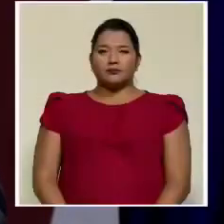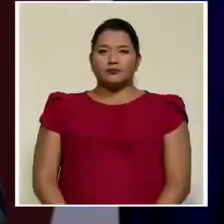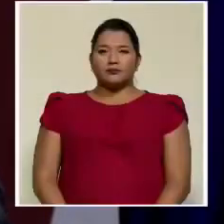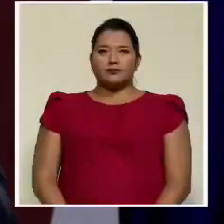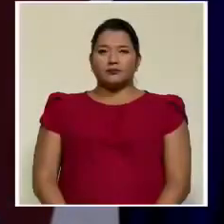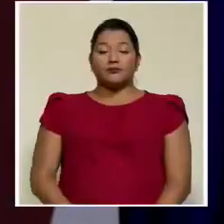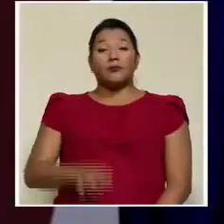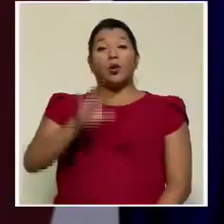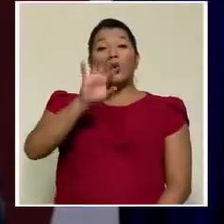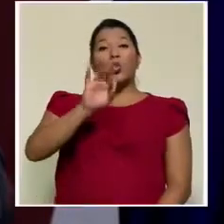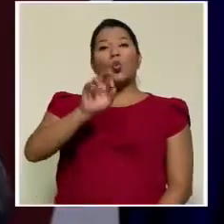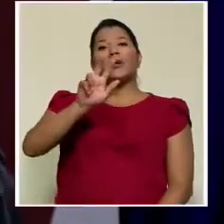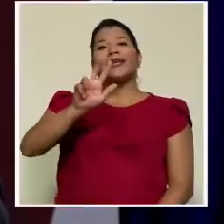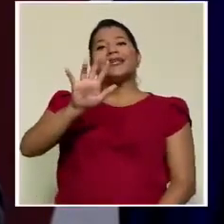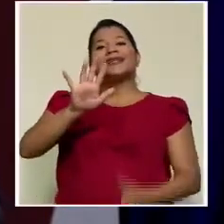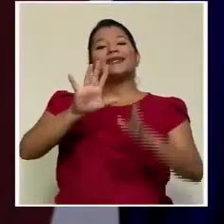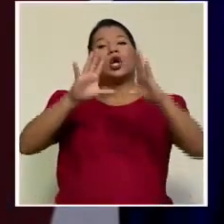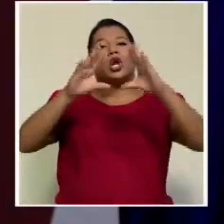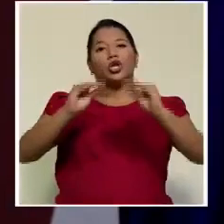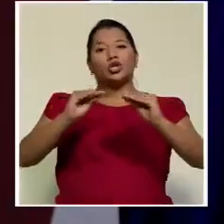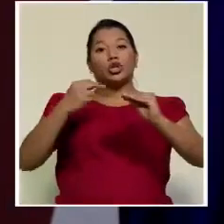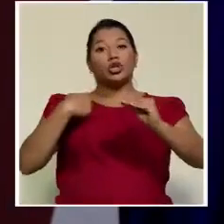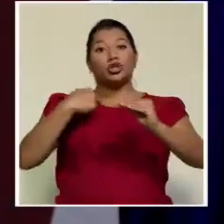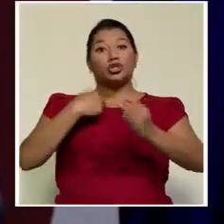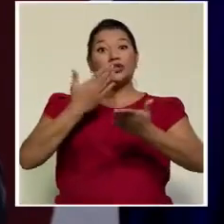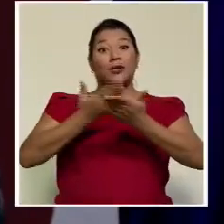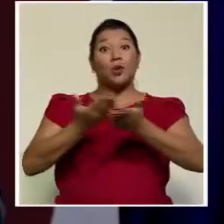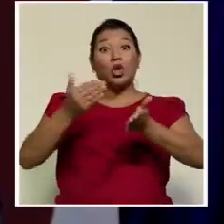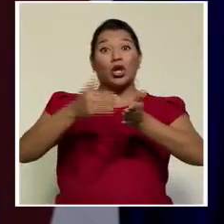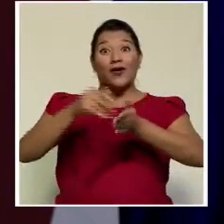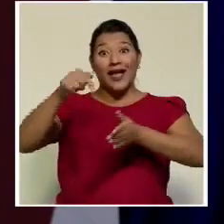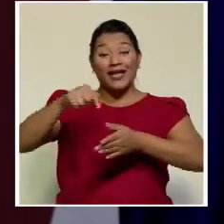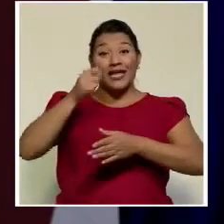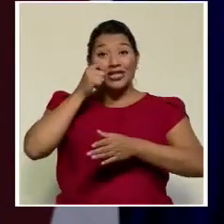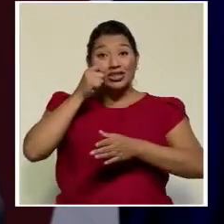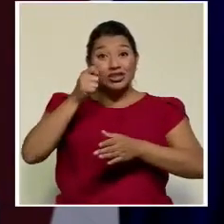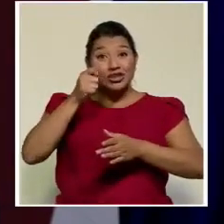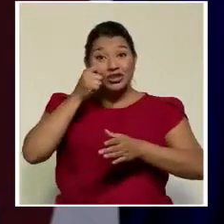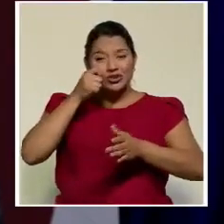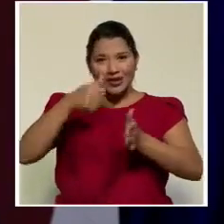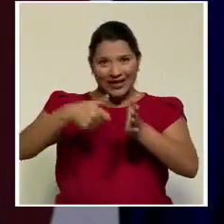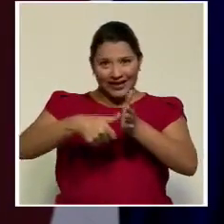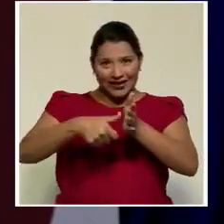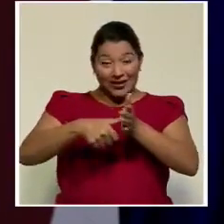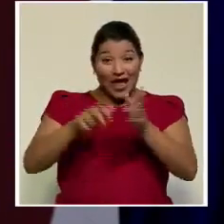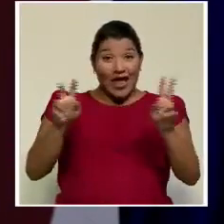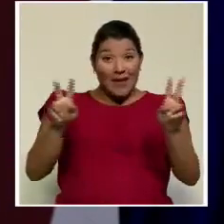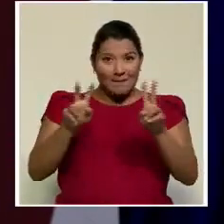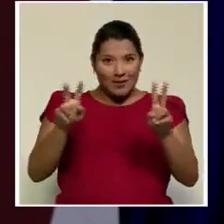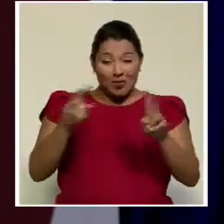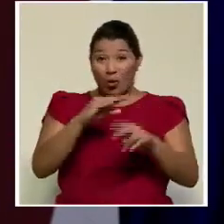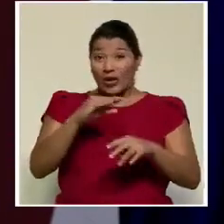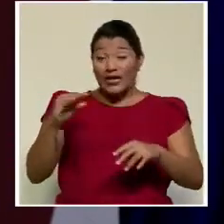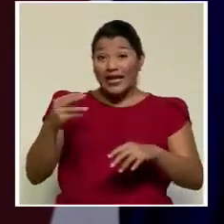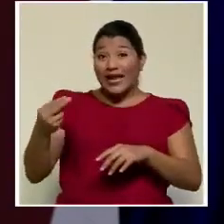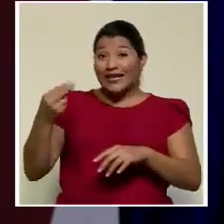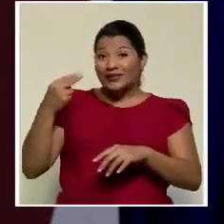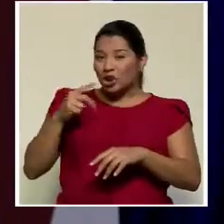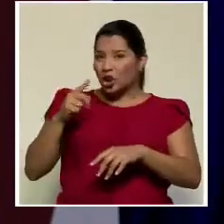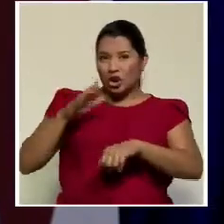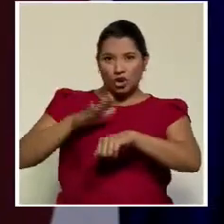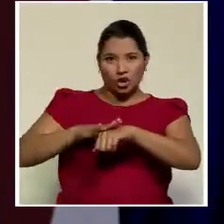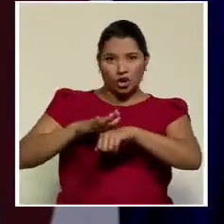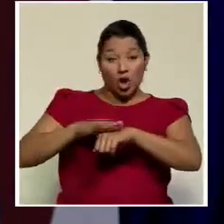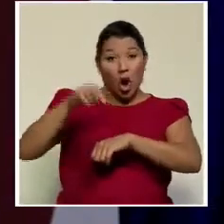9.35 de la noche, estamos de regreso aquí en Suma Electoral, en vivo, y la biografía no autorizada de